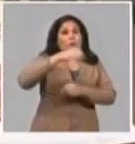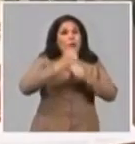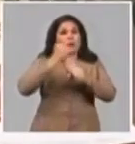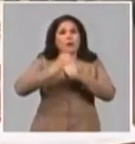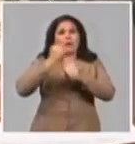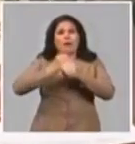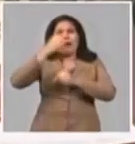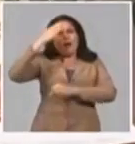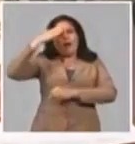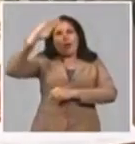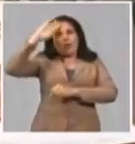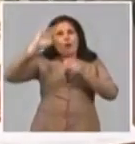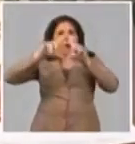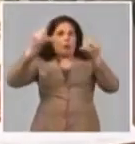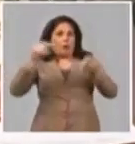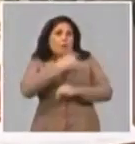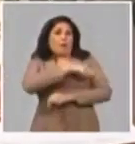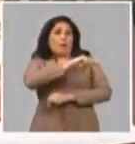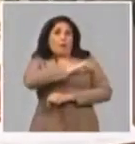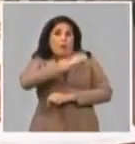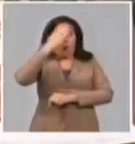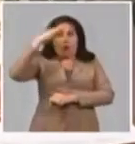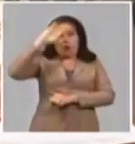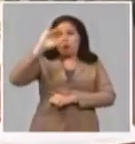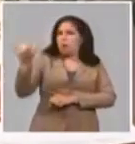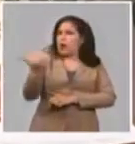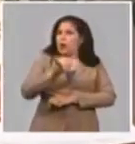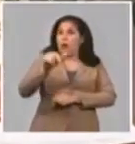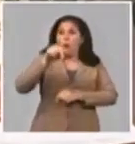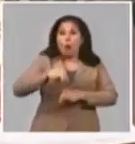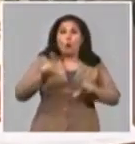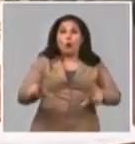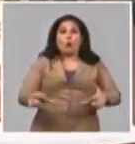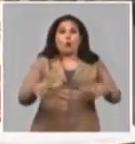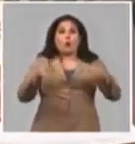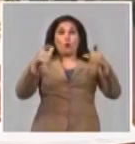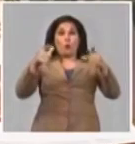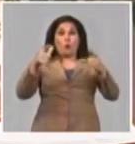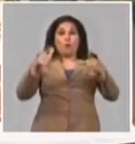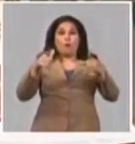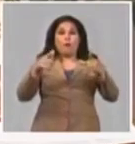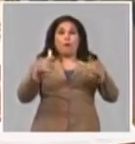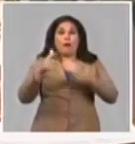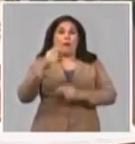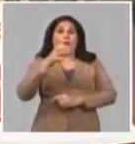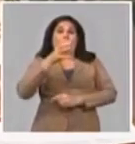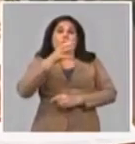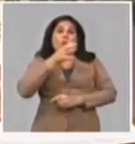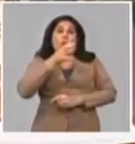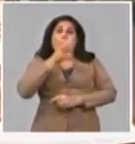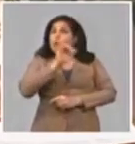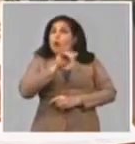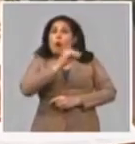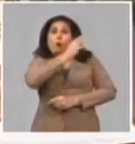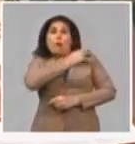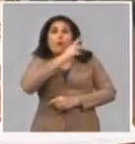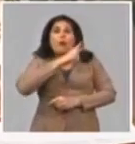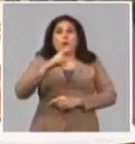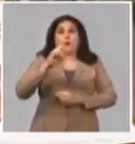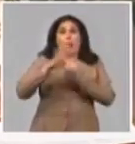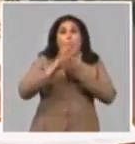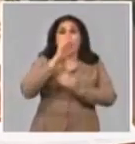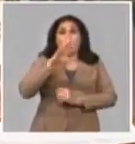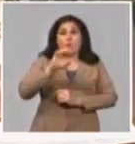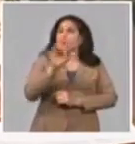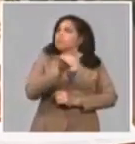de Cuba y del pueblo cubano, porque hoy está cumpliendo años el comandante de la Revolución, Ramiro Valdés Menéndez, y yo creo